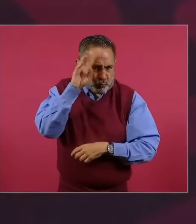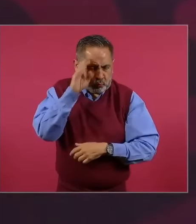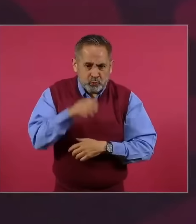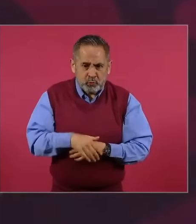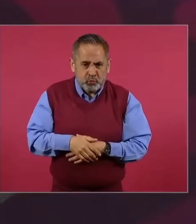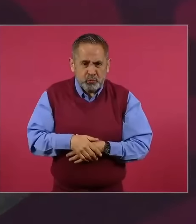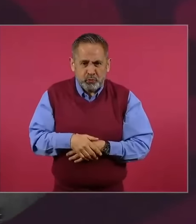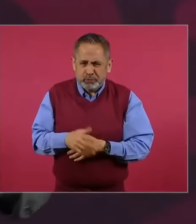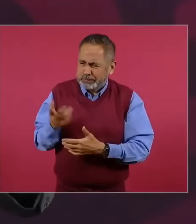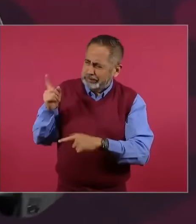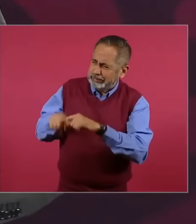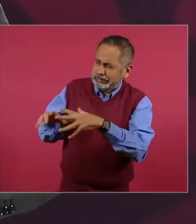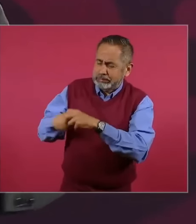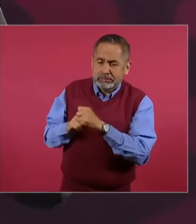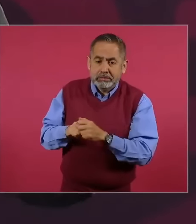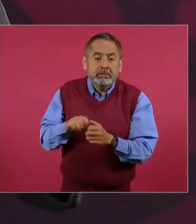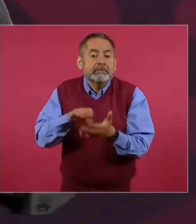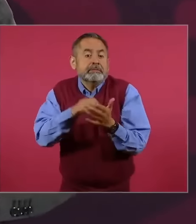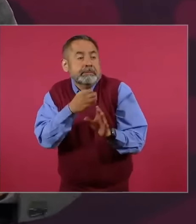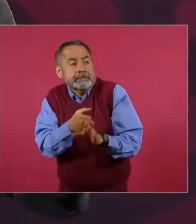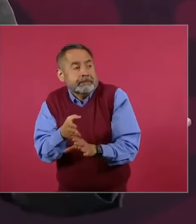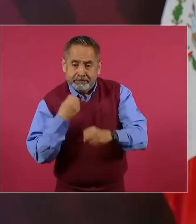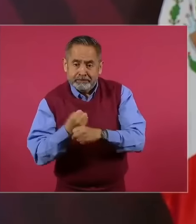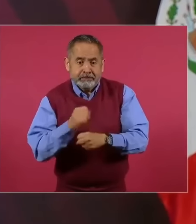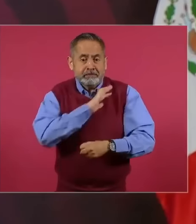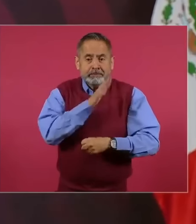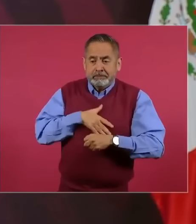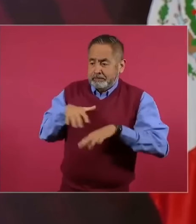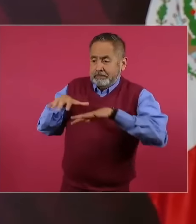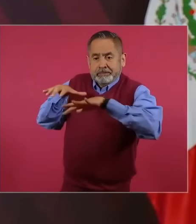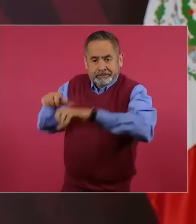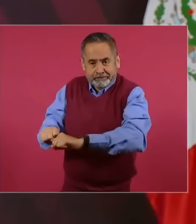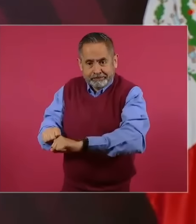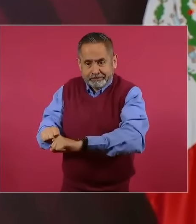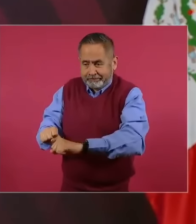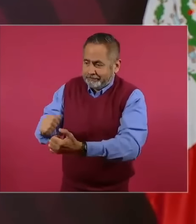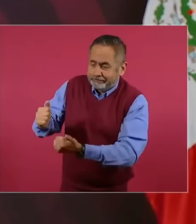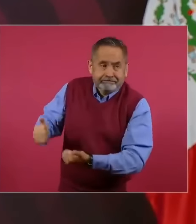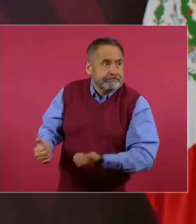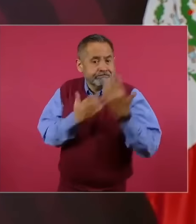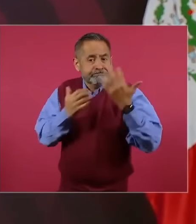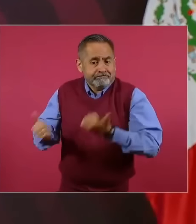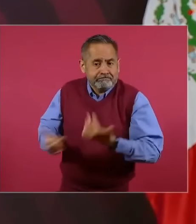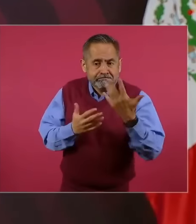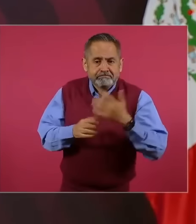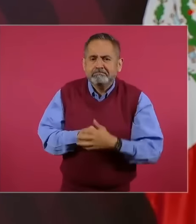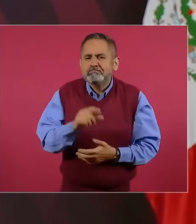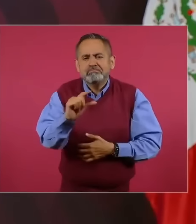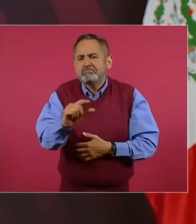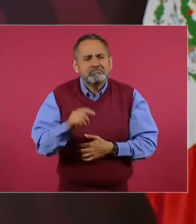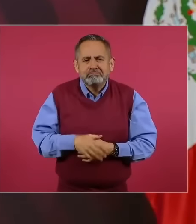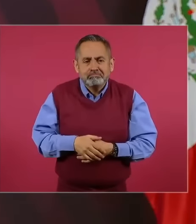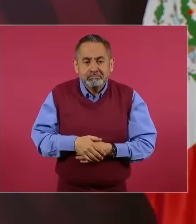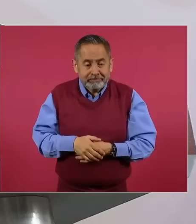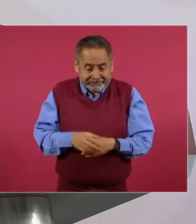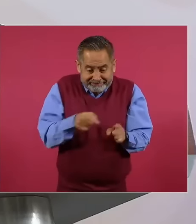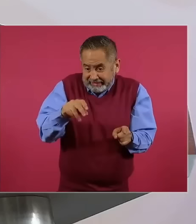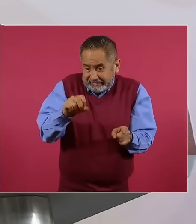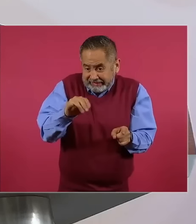ni siquiera en los tres siglos de dominación colonial, cuando fuimos colonia de España que saquearon,